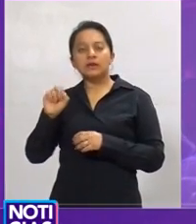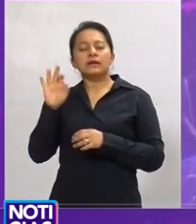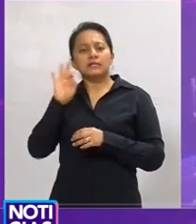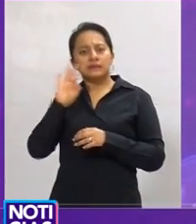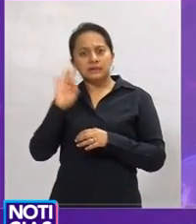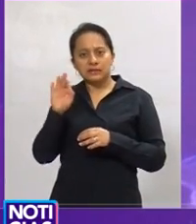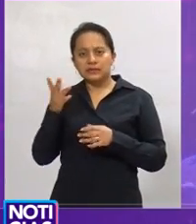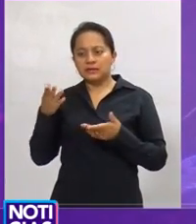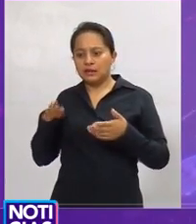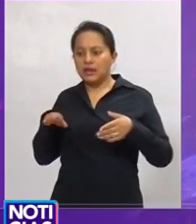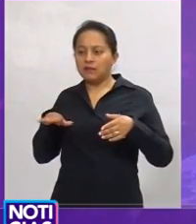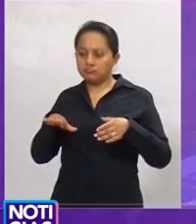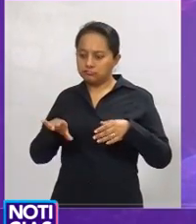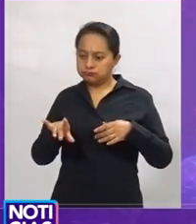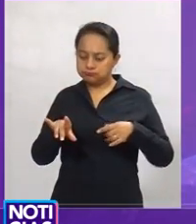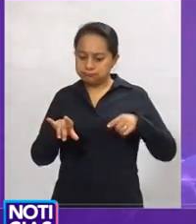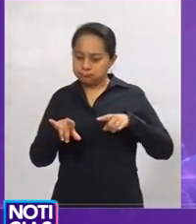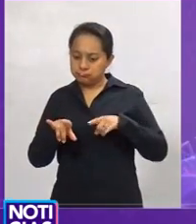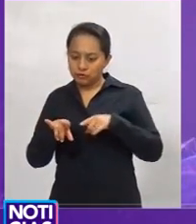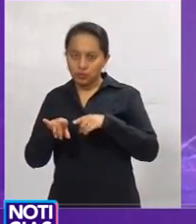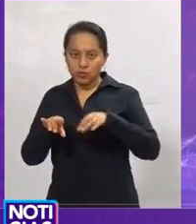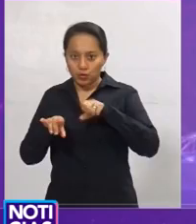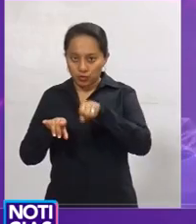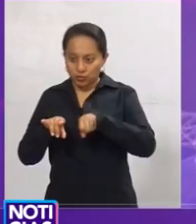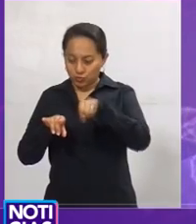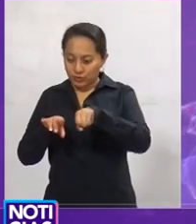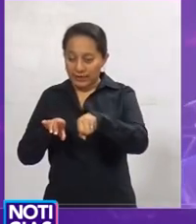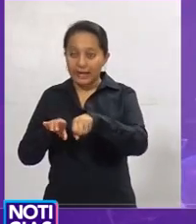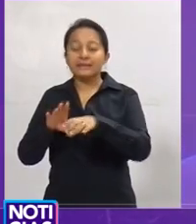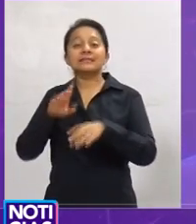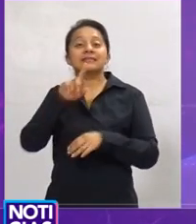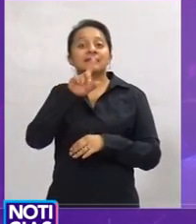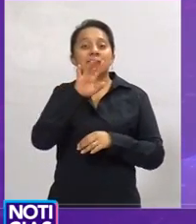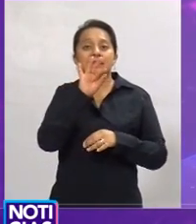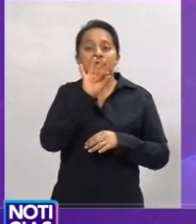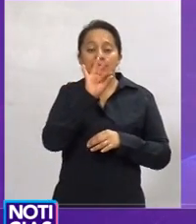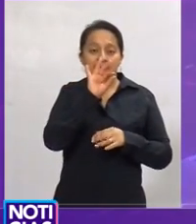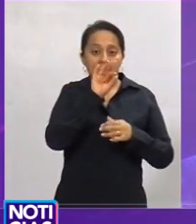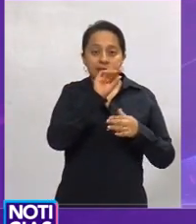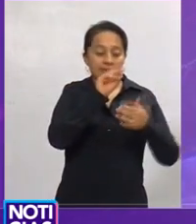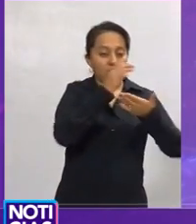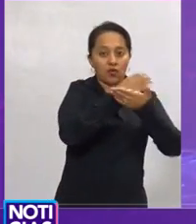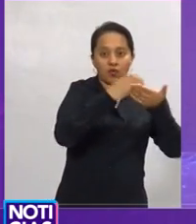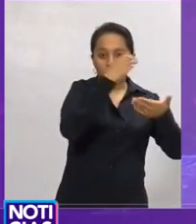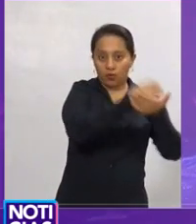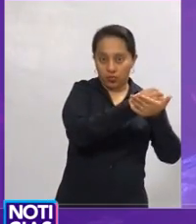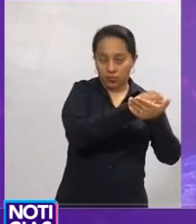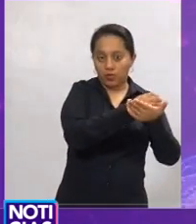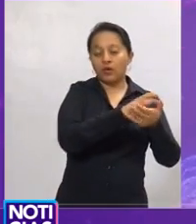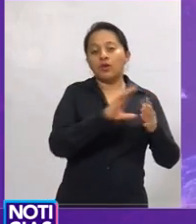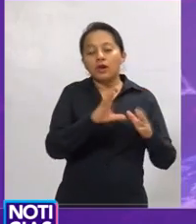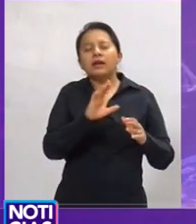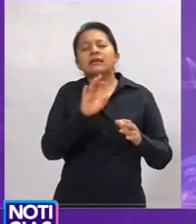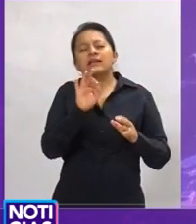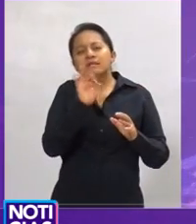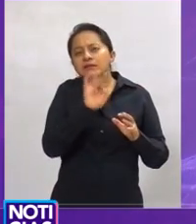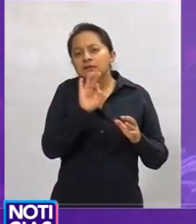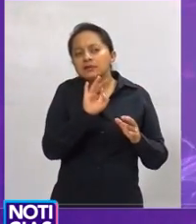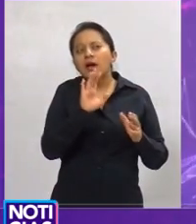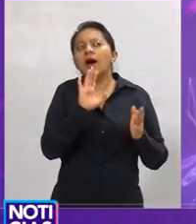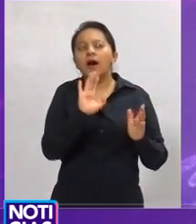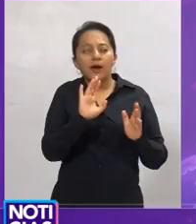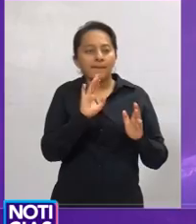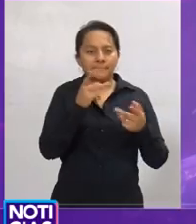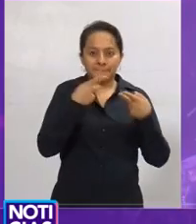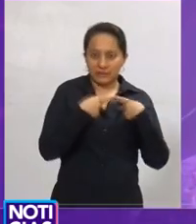avenidas de alta circulación, por lo que se buscará afectar lo menos posible a quienes se transportan en vehículos de motor. En ese